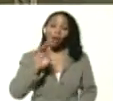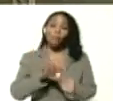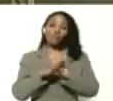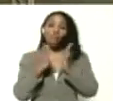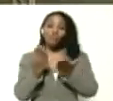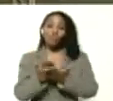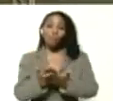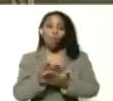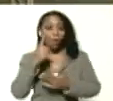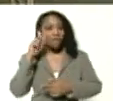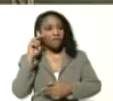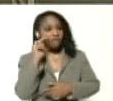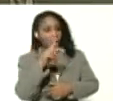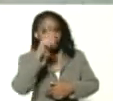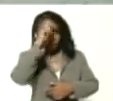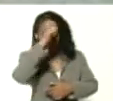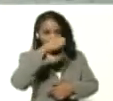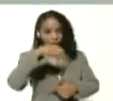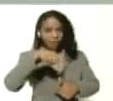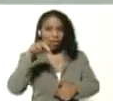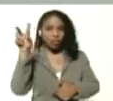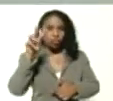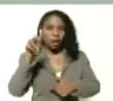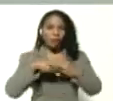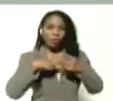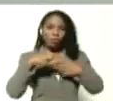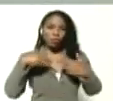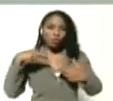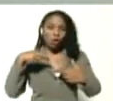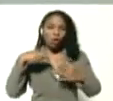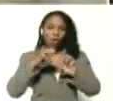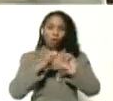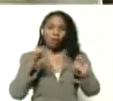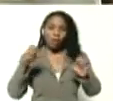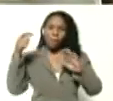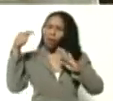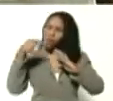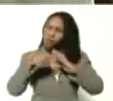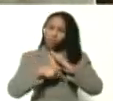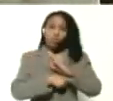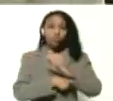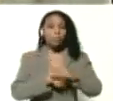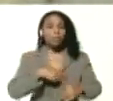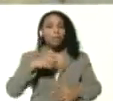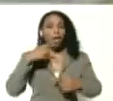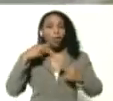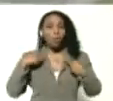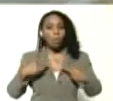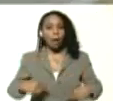vea y reconozca en Venezuela una revolución educativa profundamente humanista